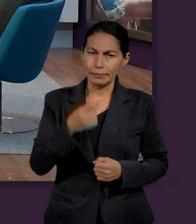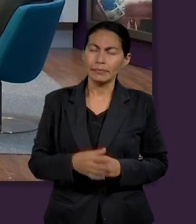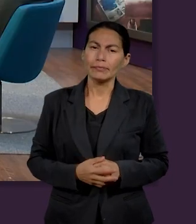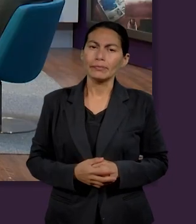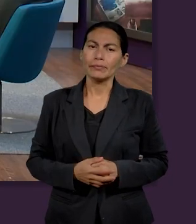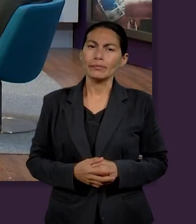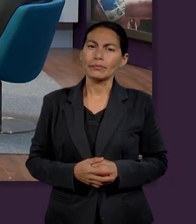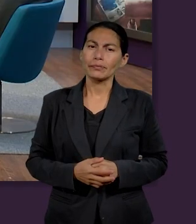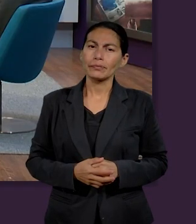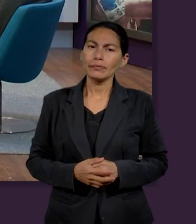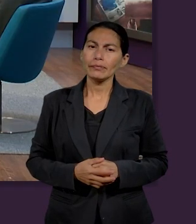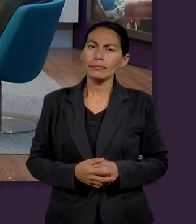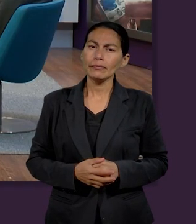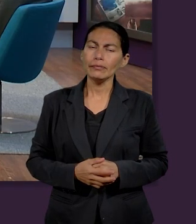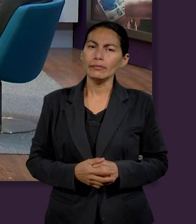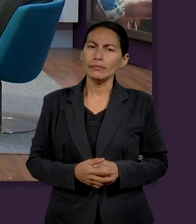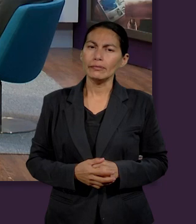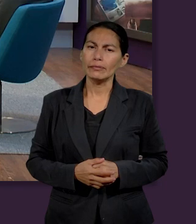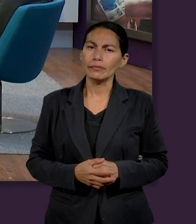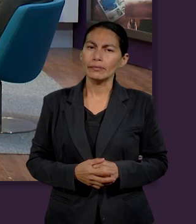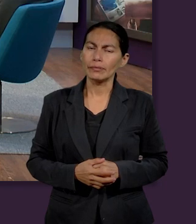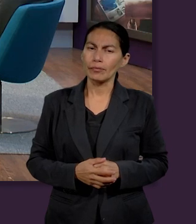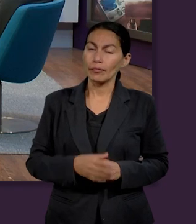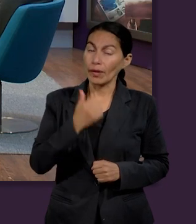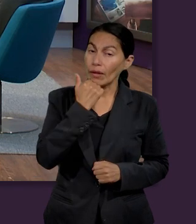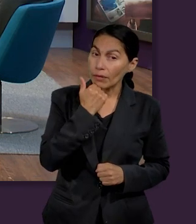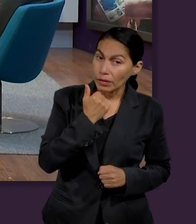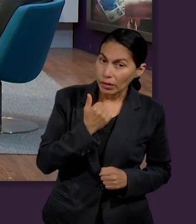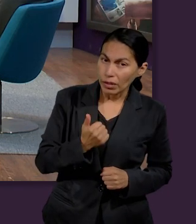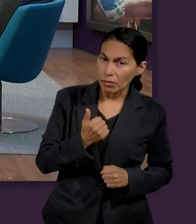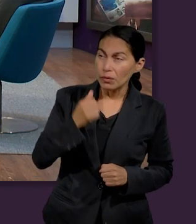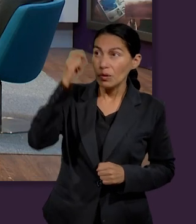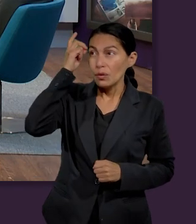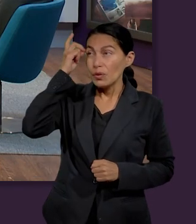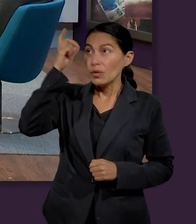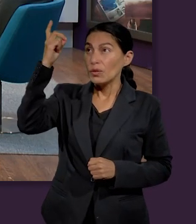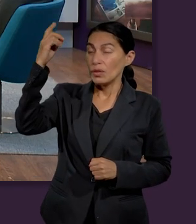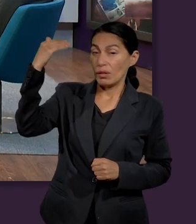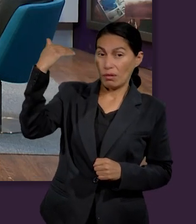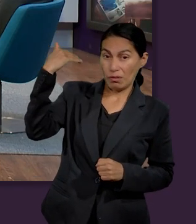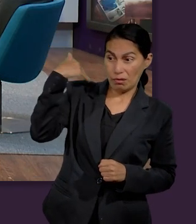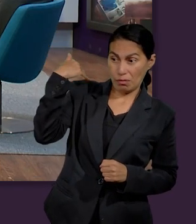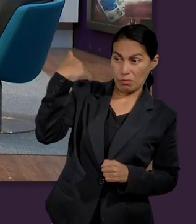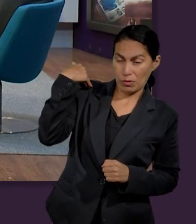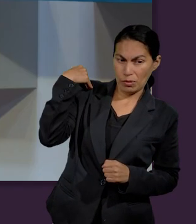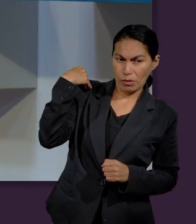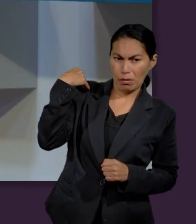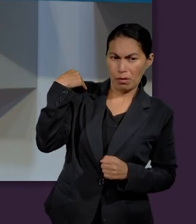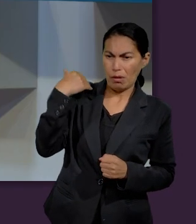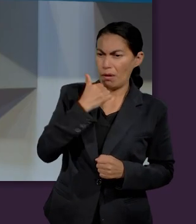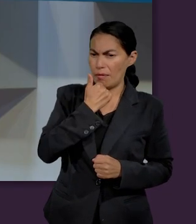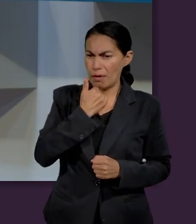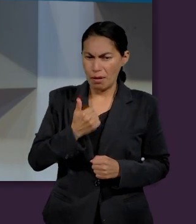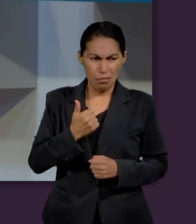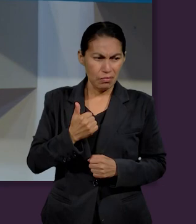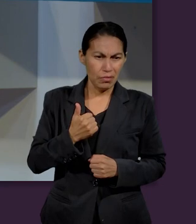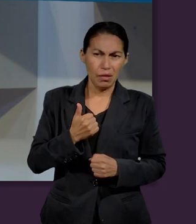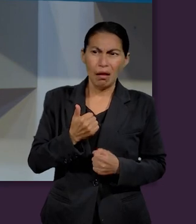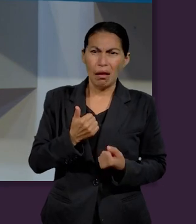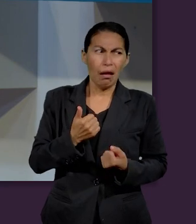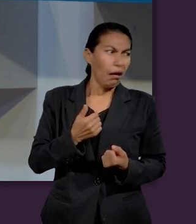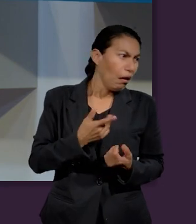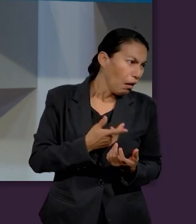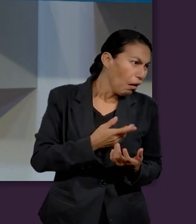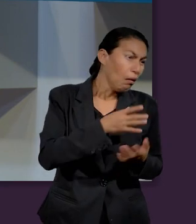resulta que Abraham, él, al momento que Dios lo llamó, se aventuró en una experiencia